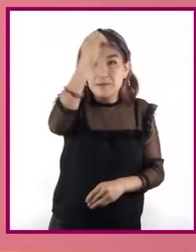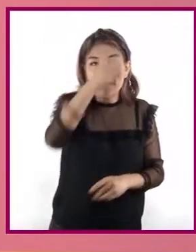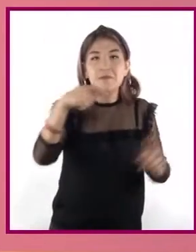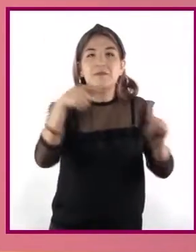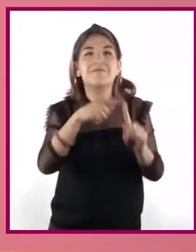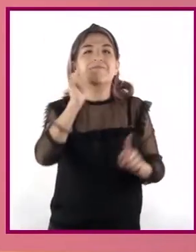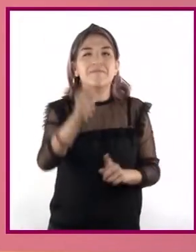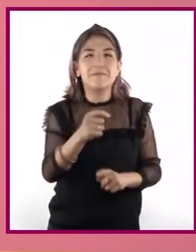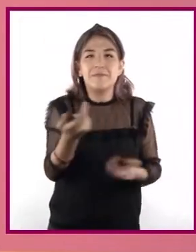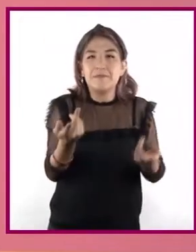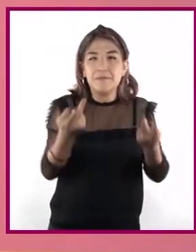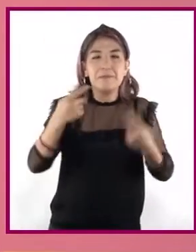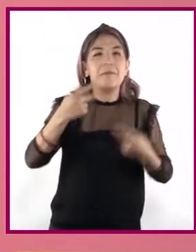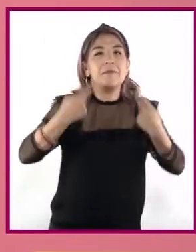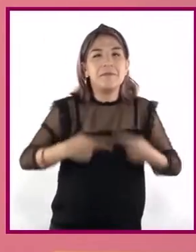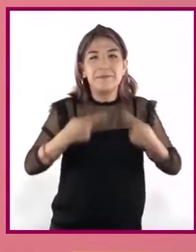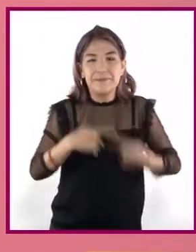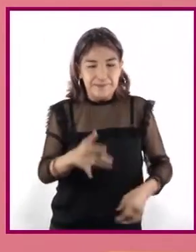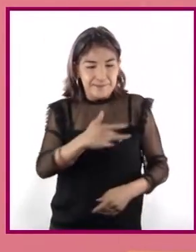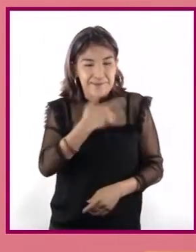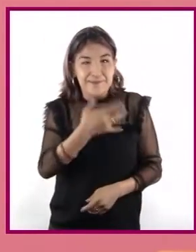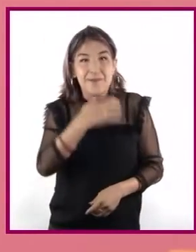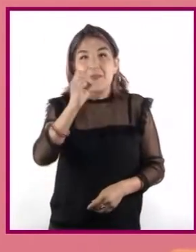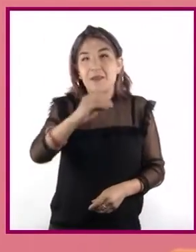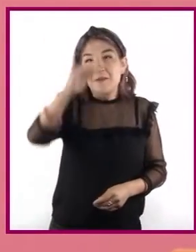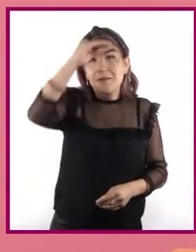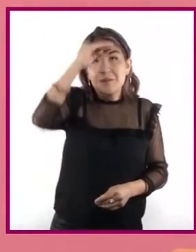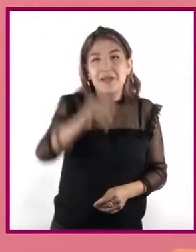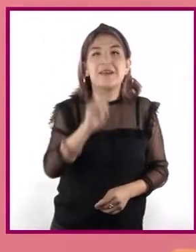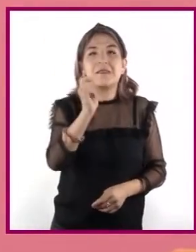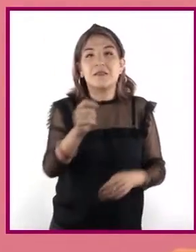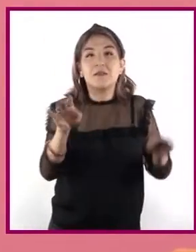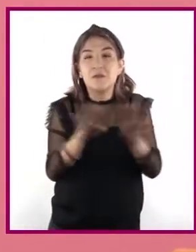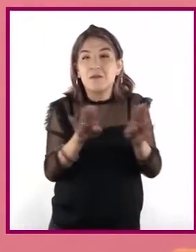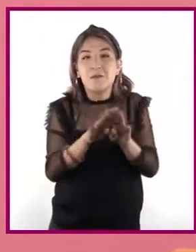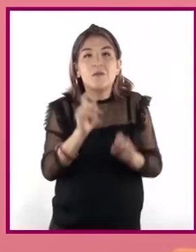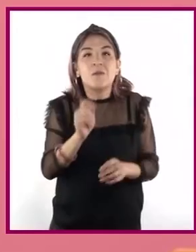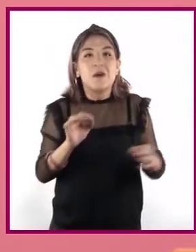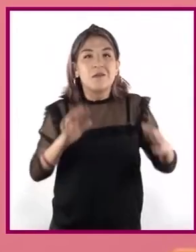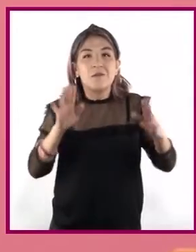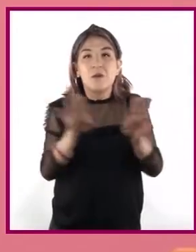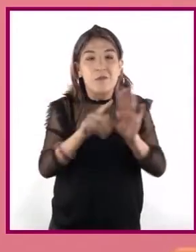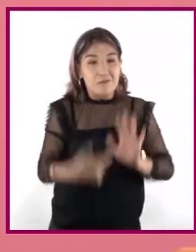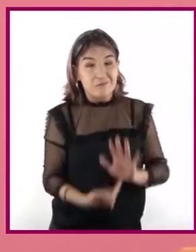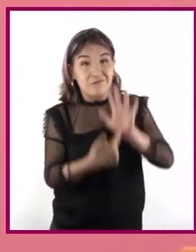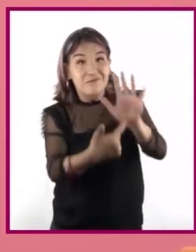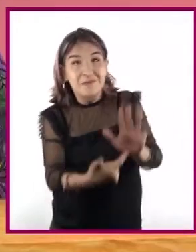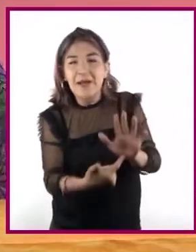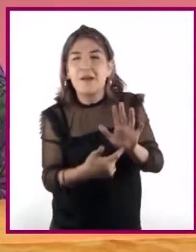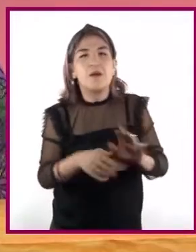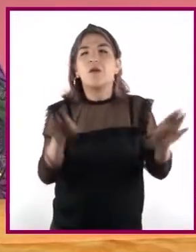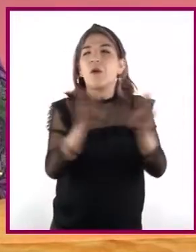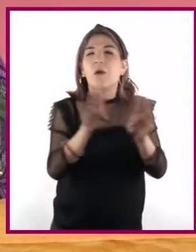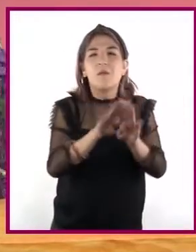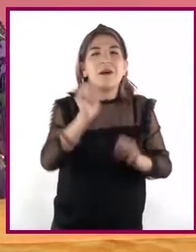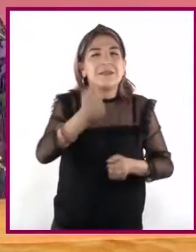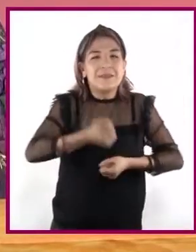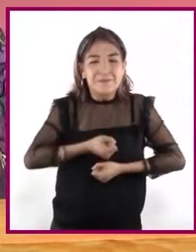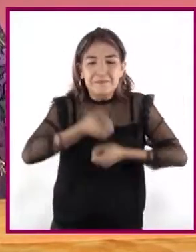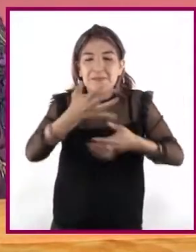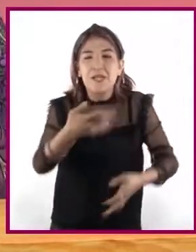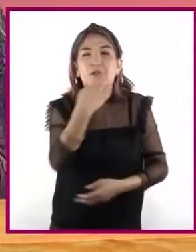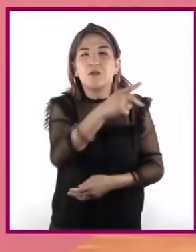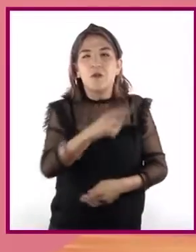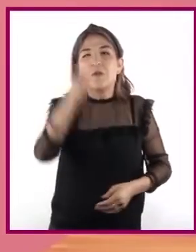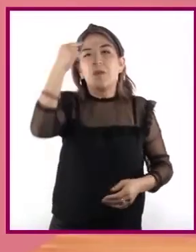manifestación del pensamiento o sentimiento que no tiene la intención de demostrar algo, solo de expresarlo. Y